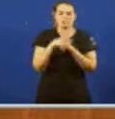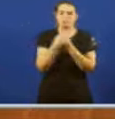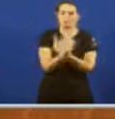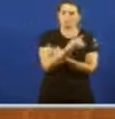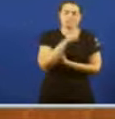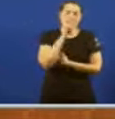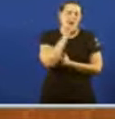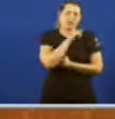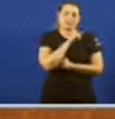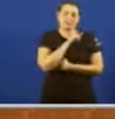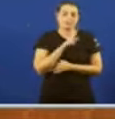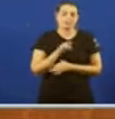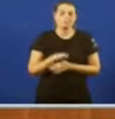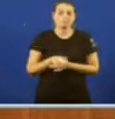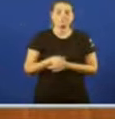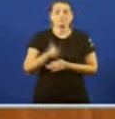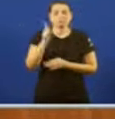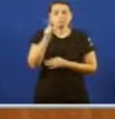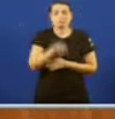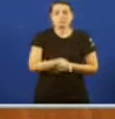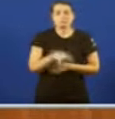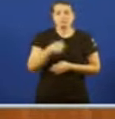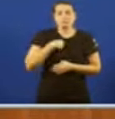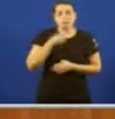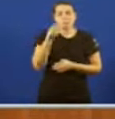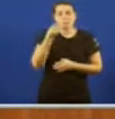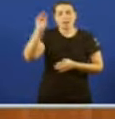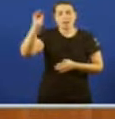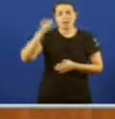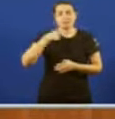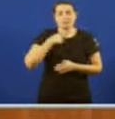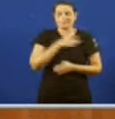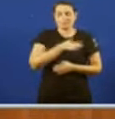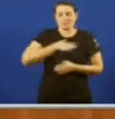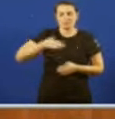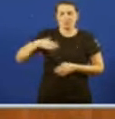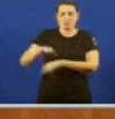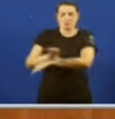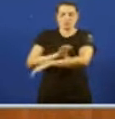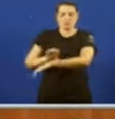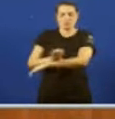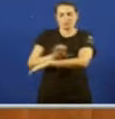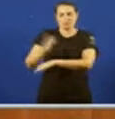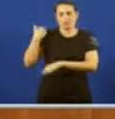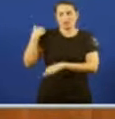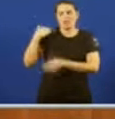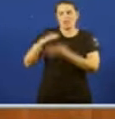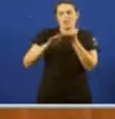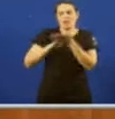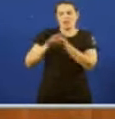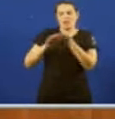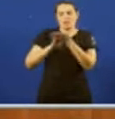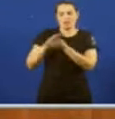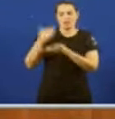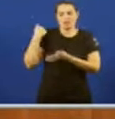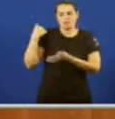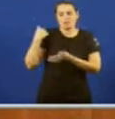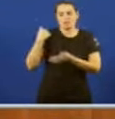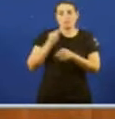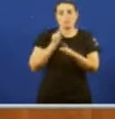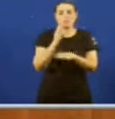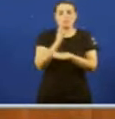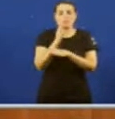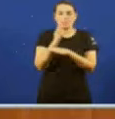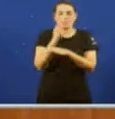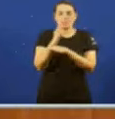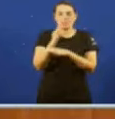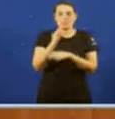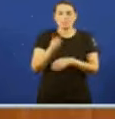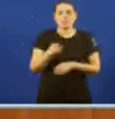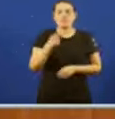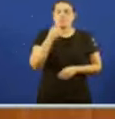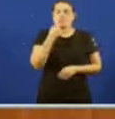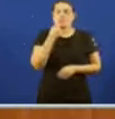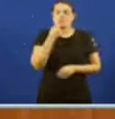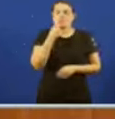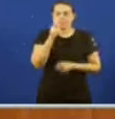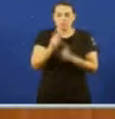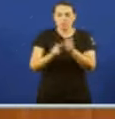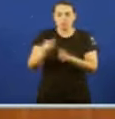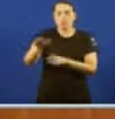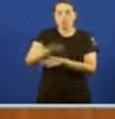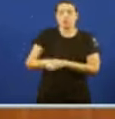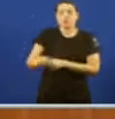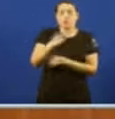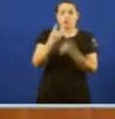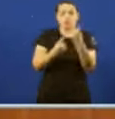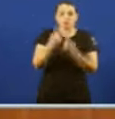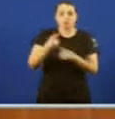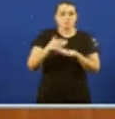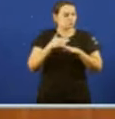pasar unha ocasión Para rebater o que dixo a consellera Na súa intervención do pleno pasado Onde decía que en Cervantes Os medios foran suficientes E que